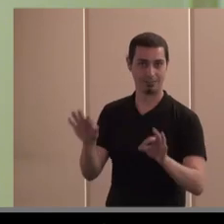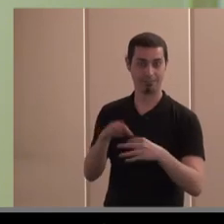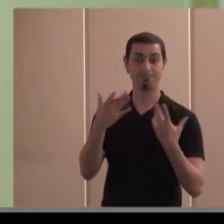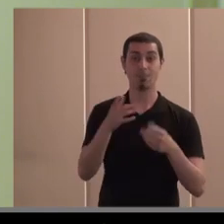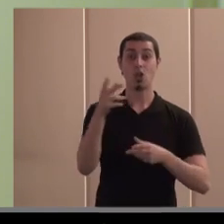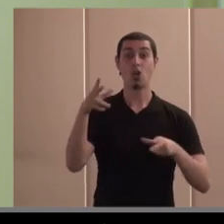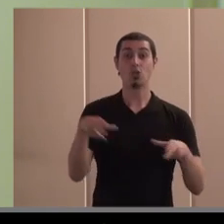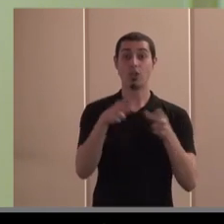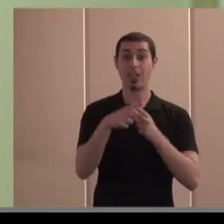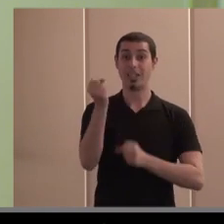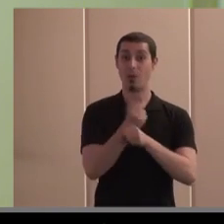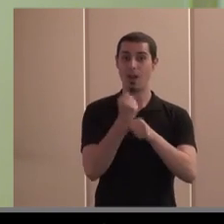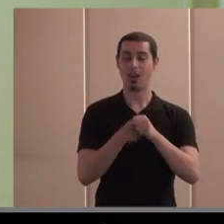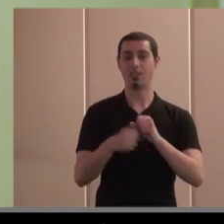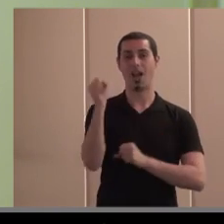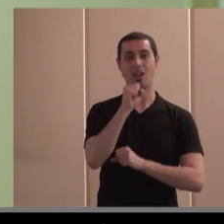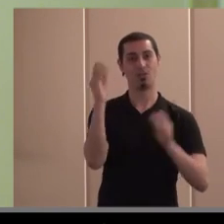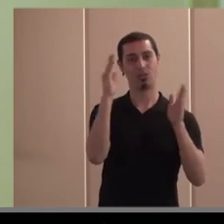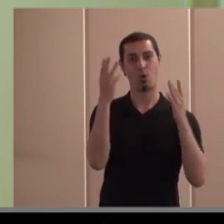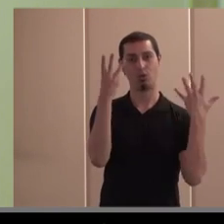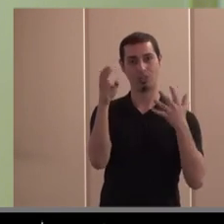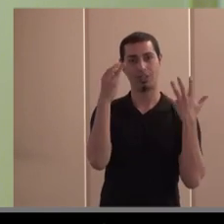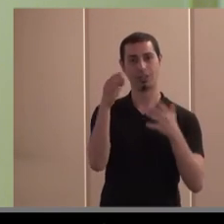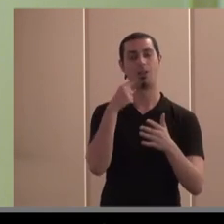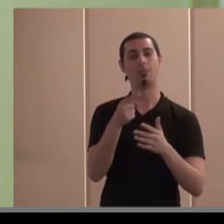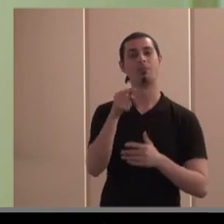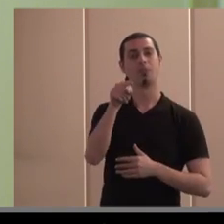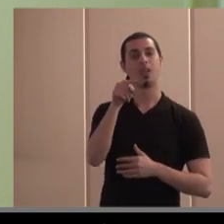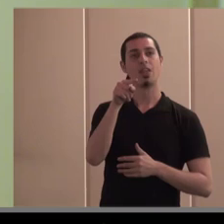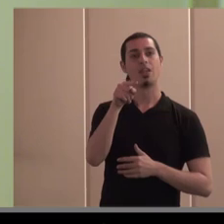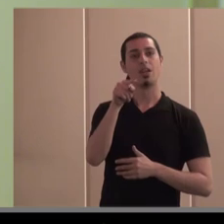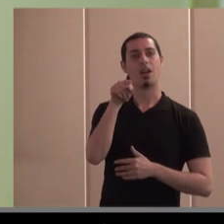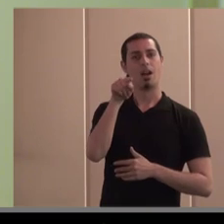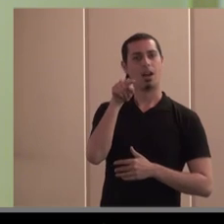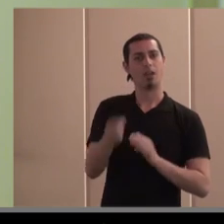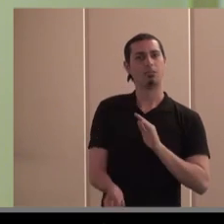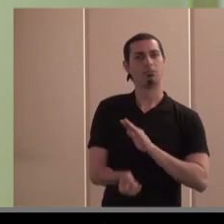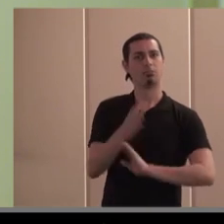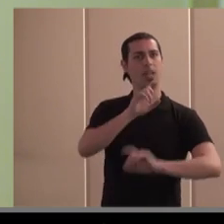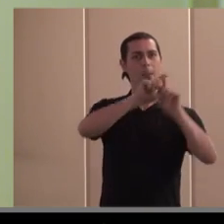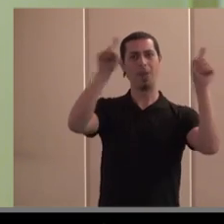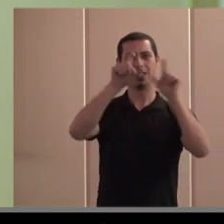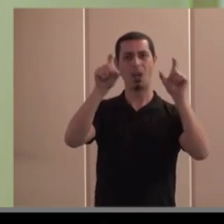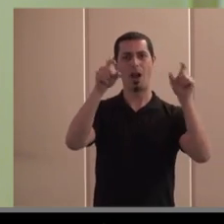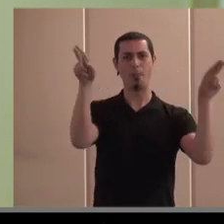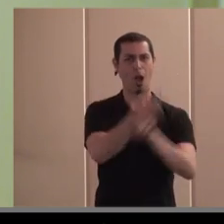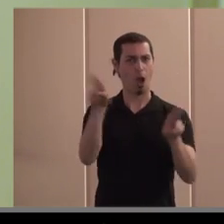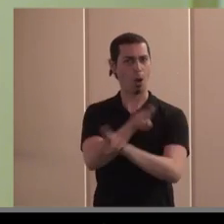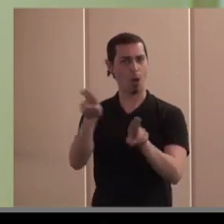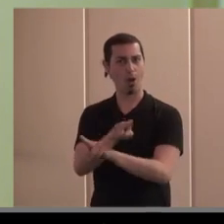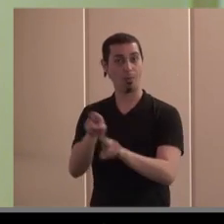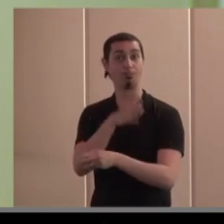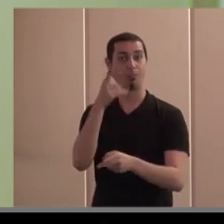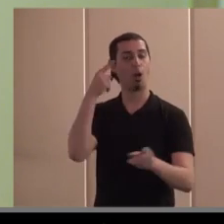sociedades laborales en los años 80 se produjo un cierre importantísimo de empresas para evitar esos cierres de